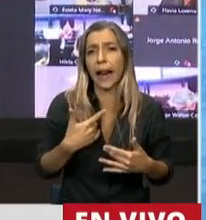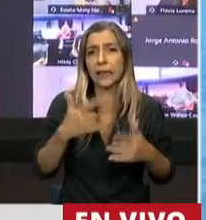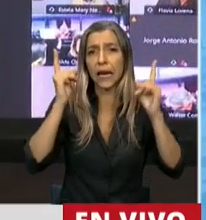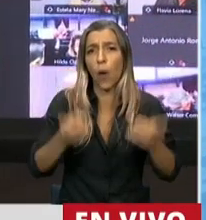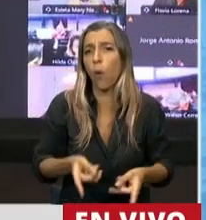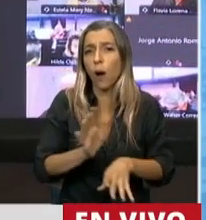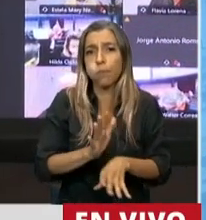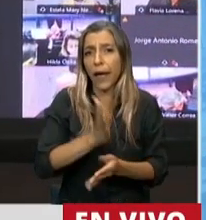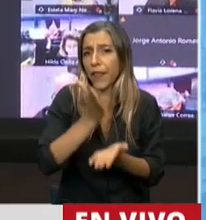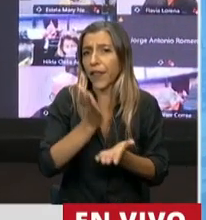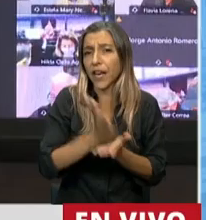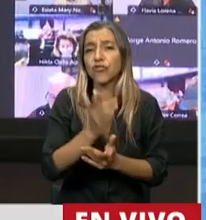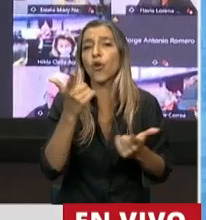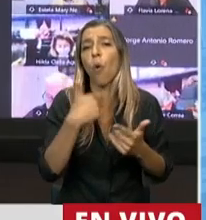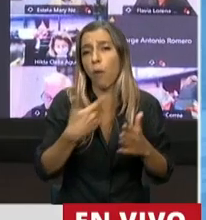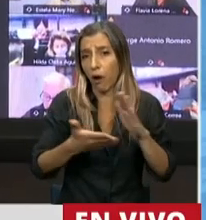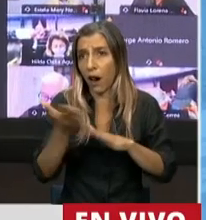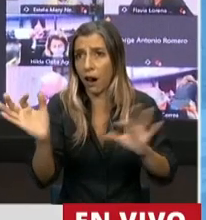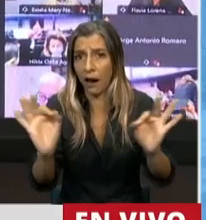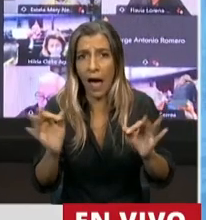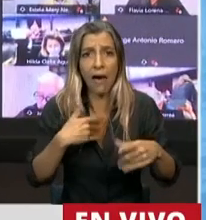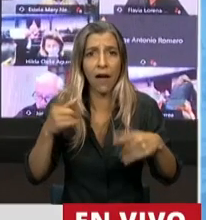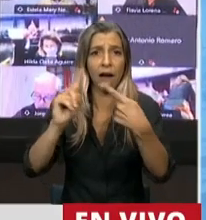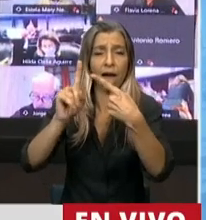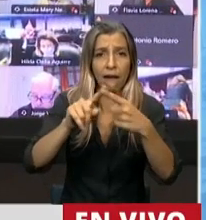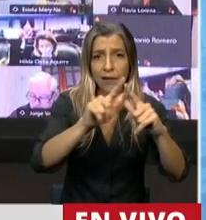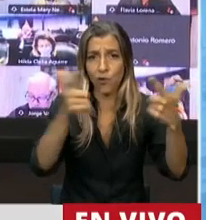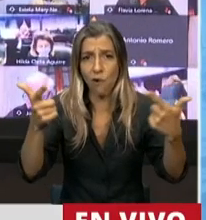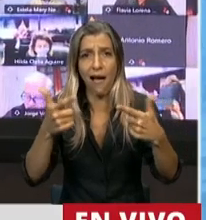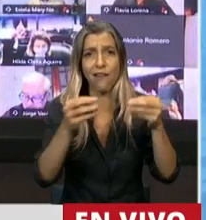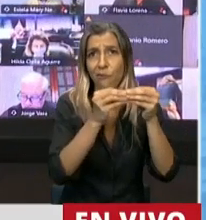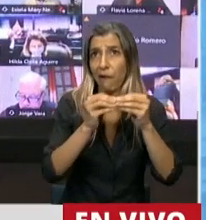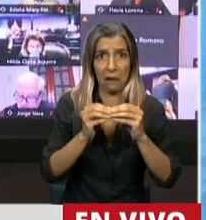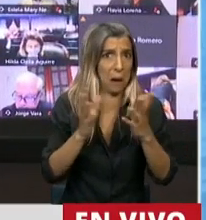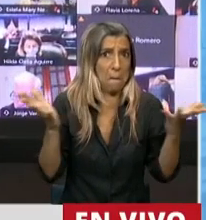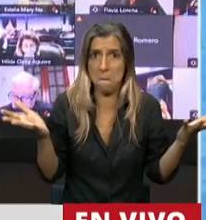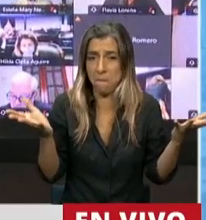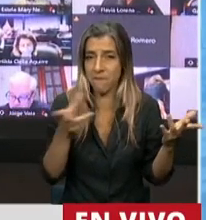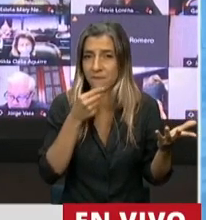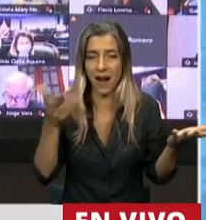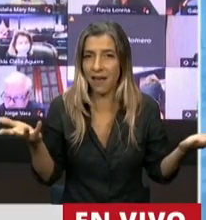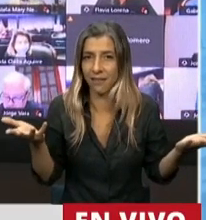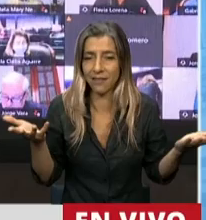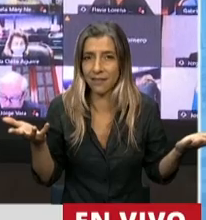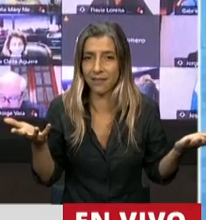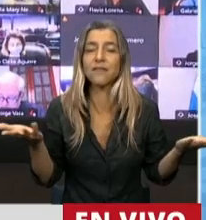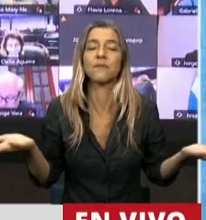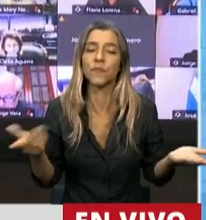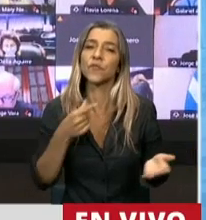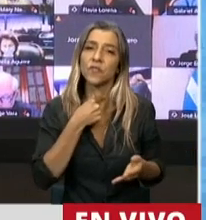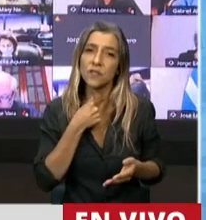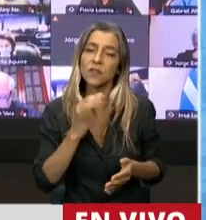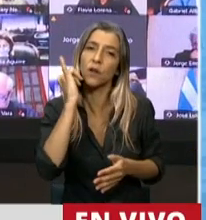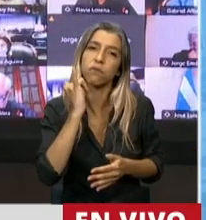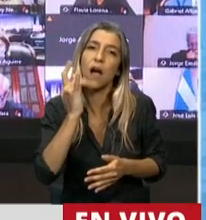derecho, señor presidente. Y mire, yo quiero decir algunas cuestiones porque por los datos oficiales, las